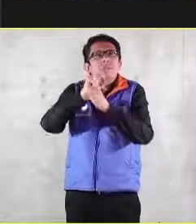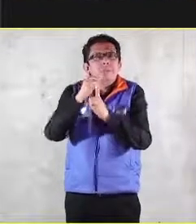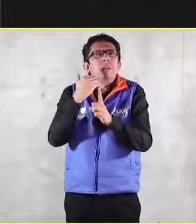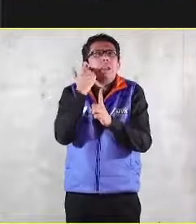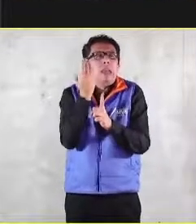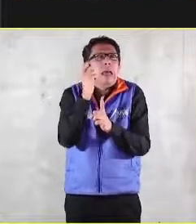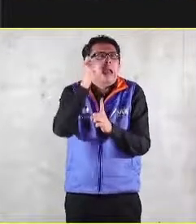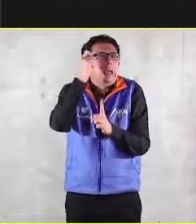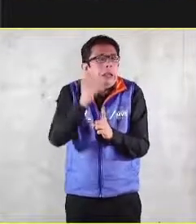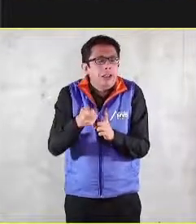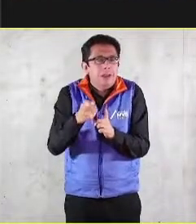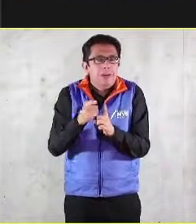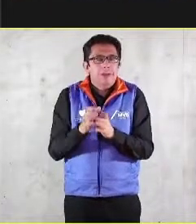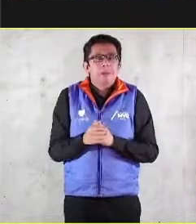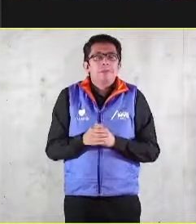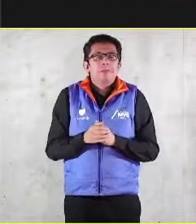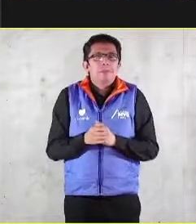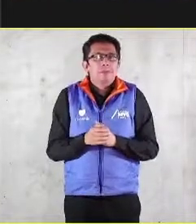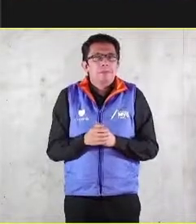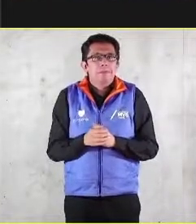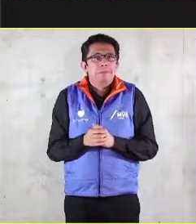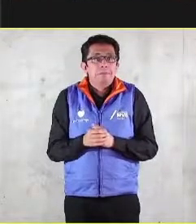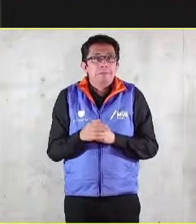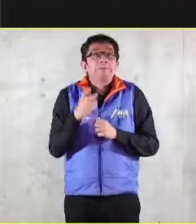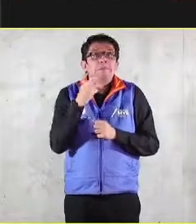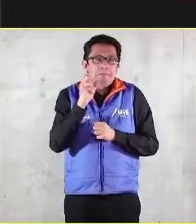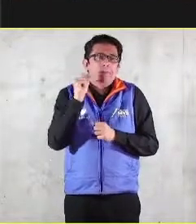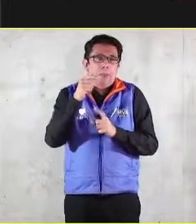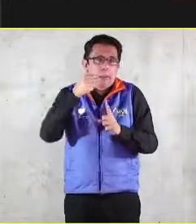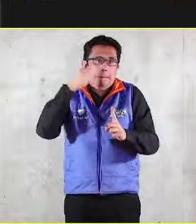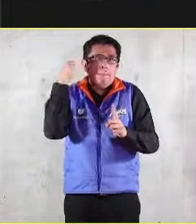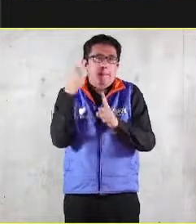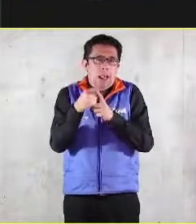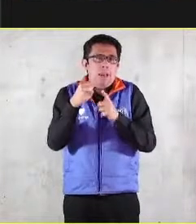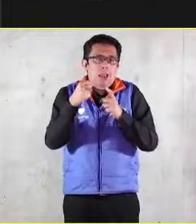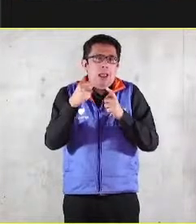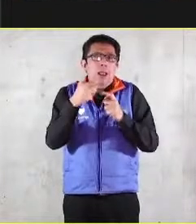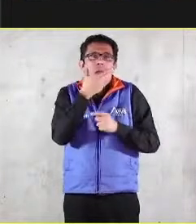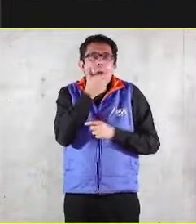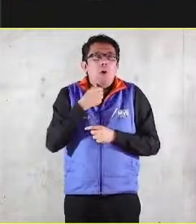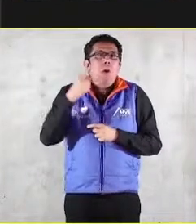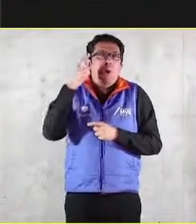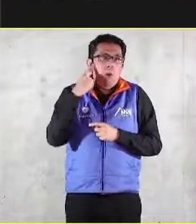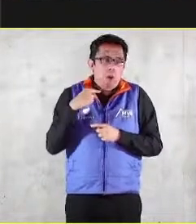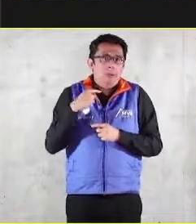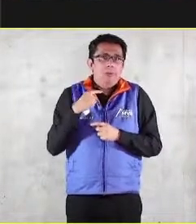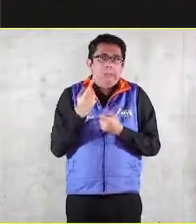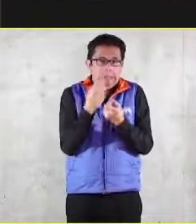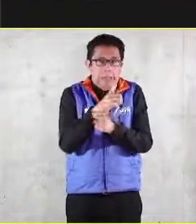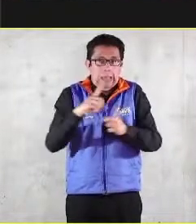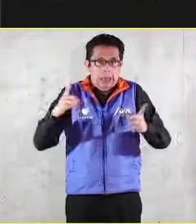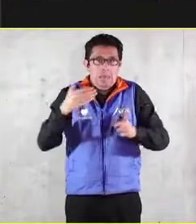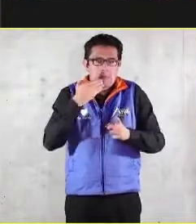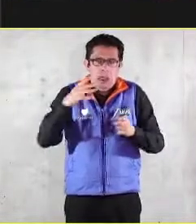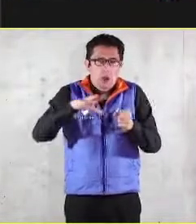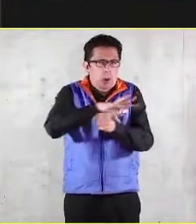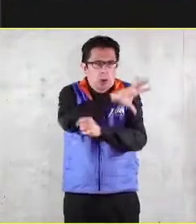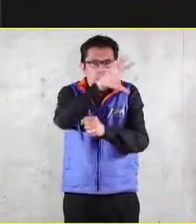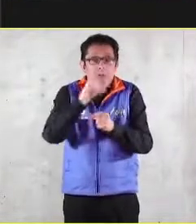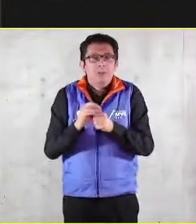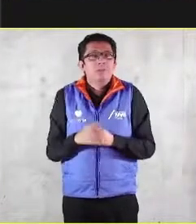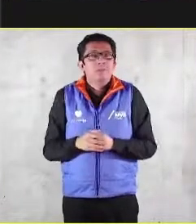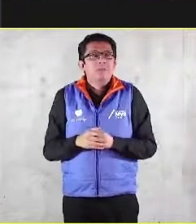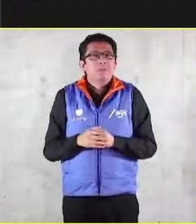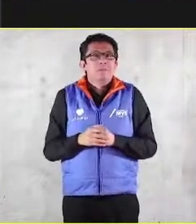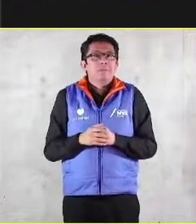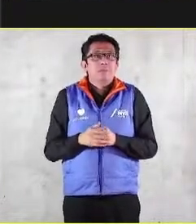servicio y otra vez esto impacta el desarrollo humano integral a todas las dimensiones de la persona y ojalá